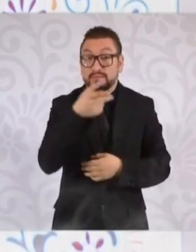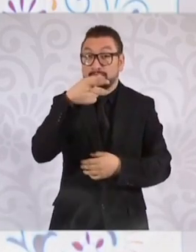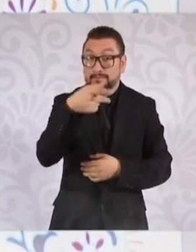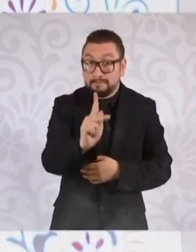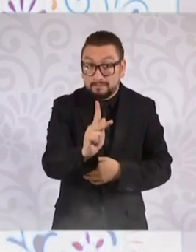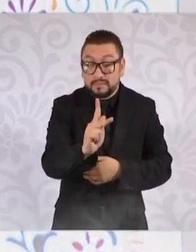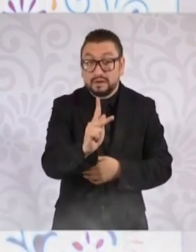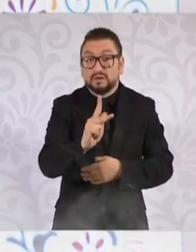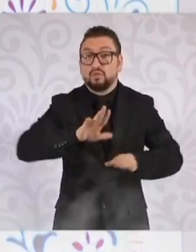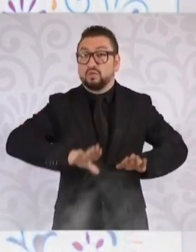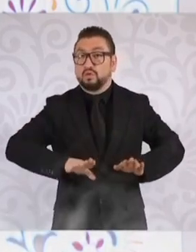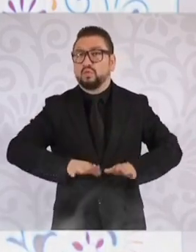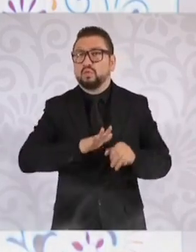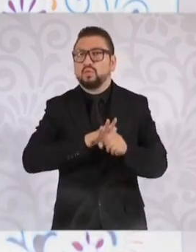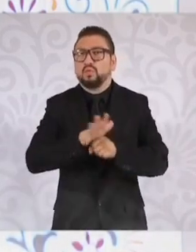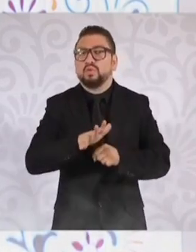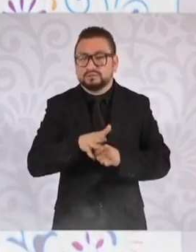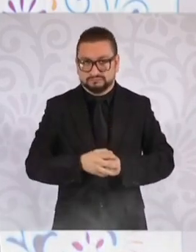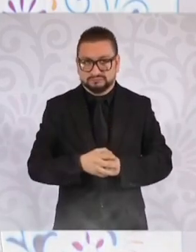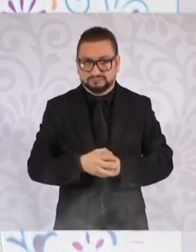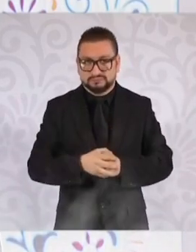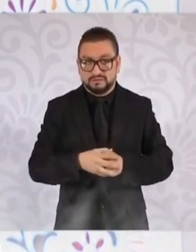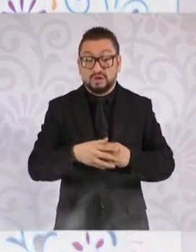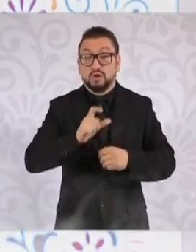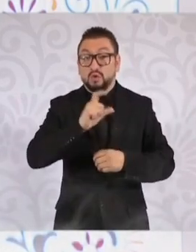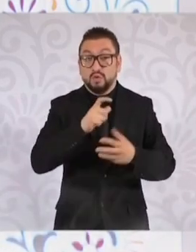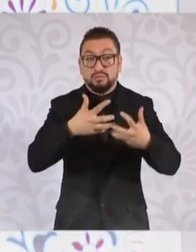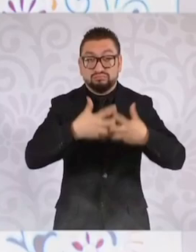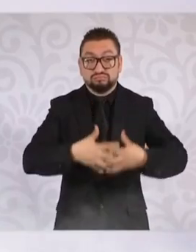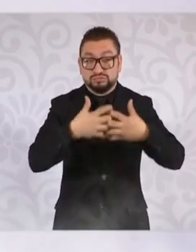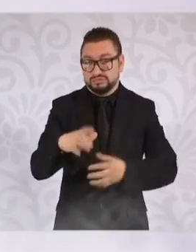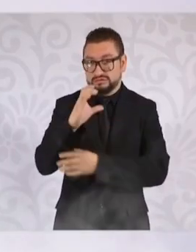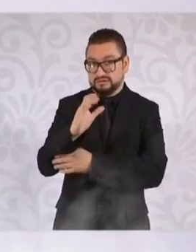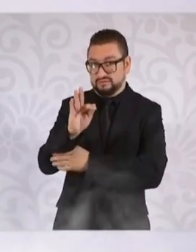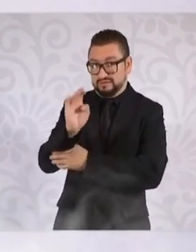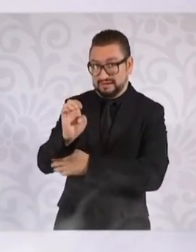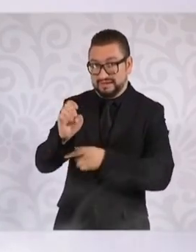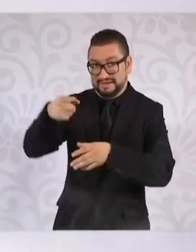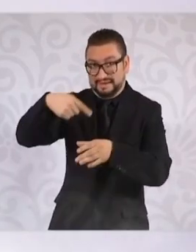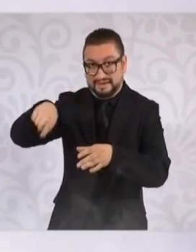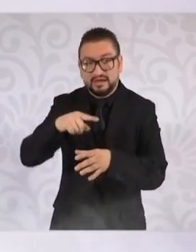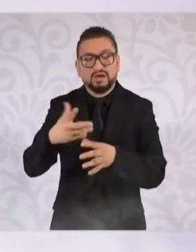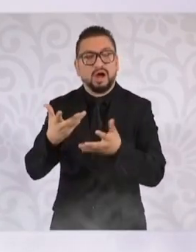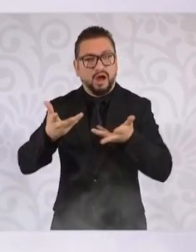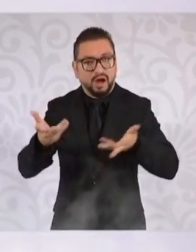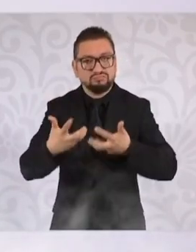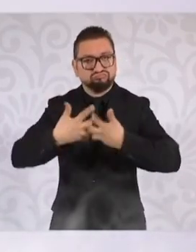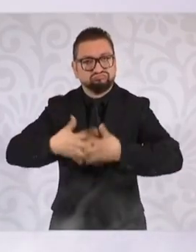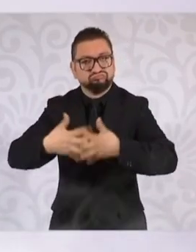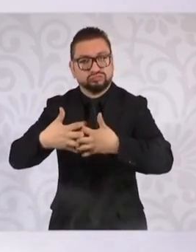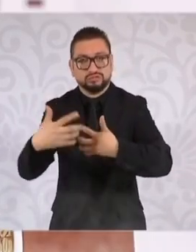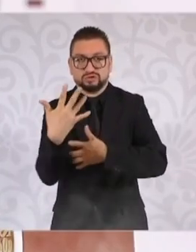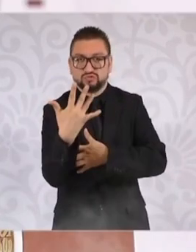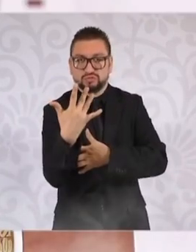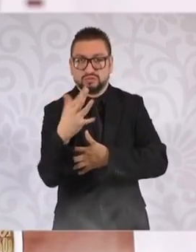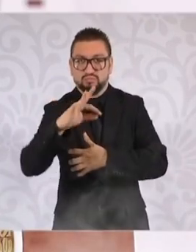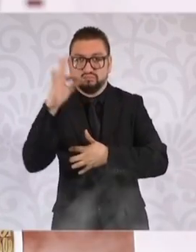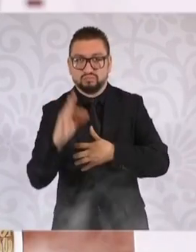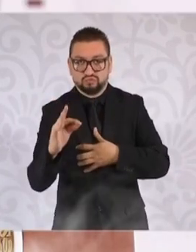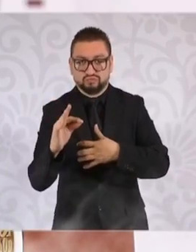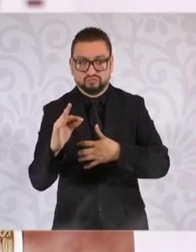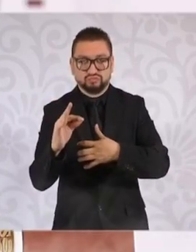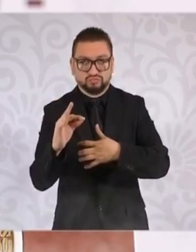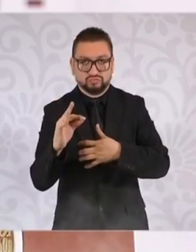se da la característica de que si la generación de CFE pasa del 50%,